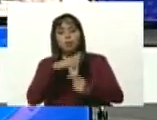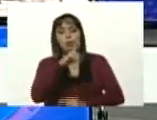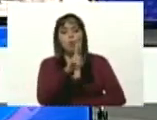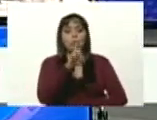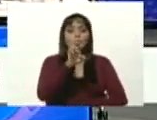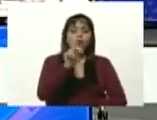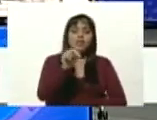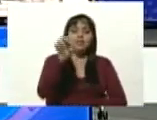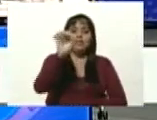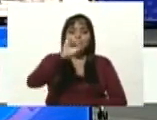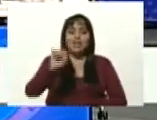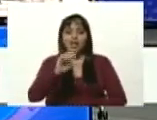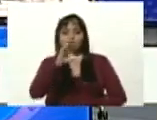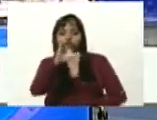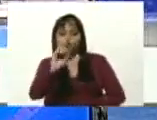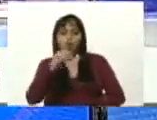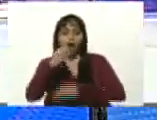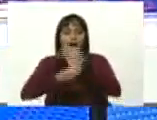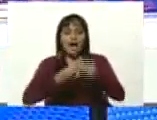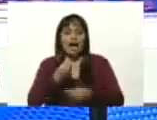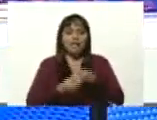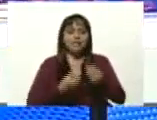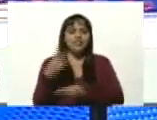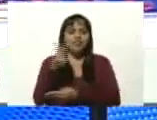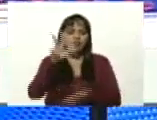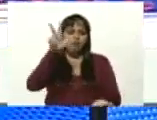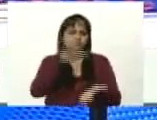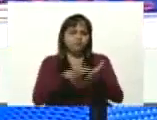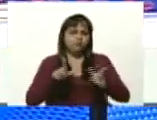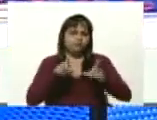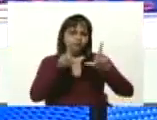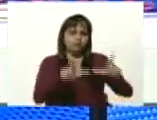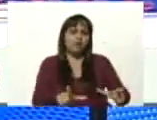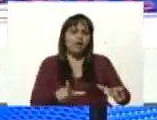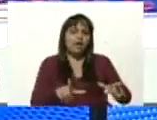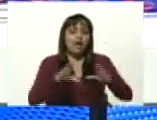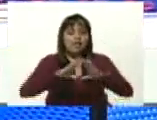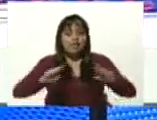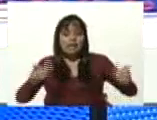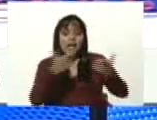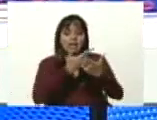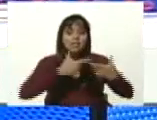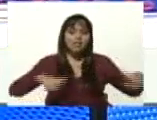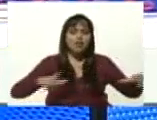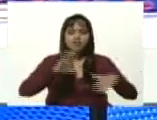Venezuela territorio libre de analfabetismo desde esa época.